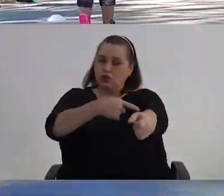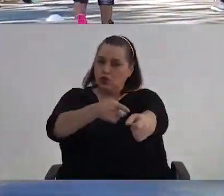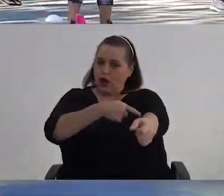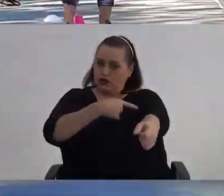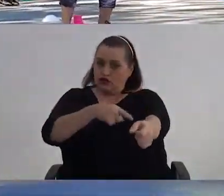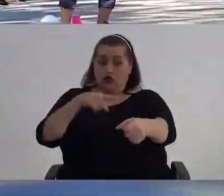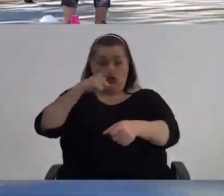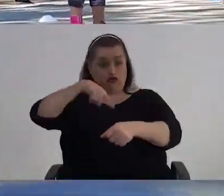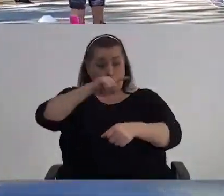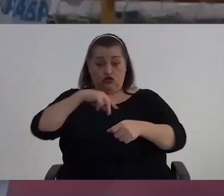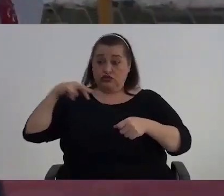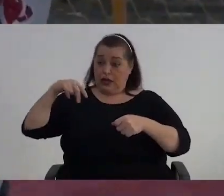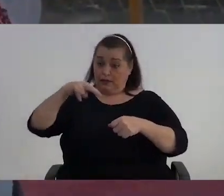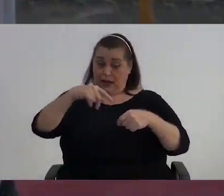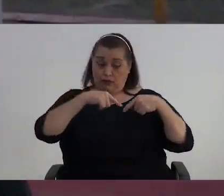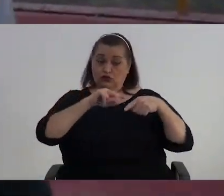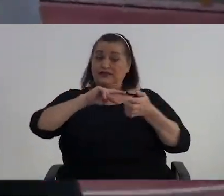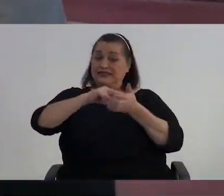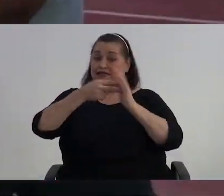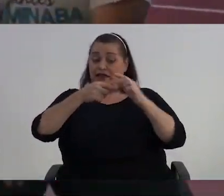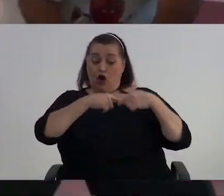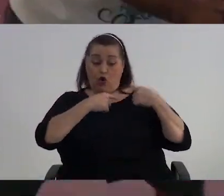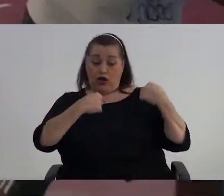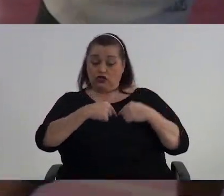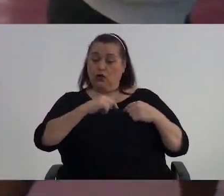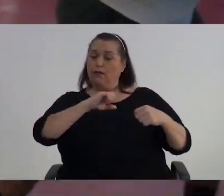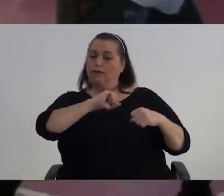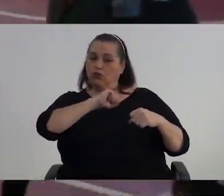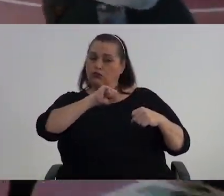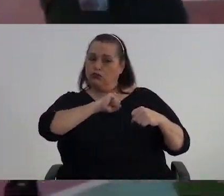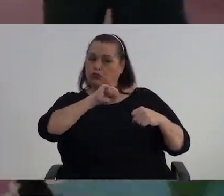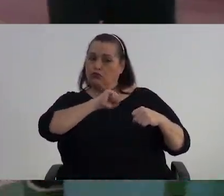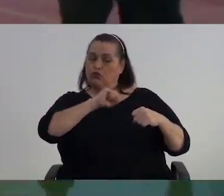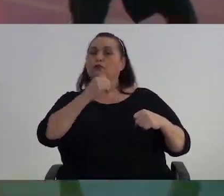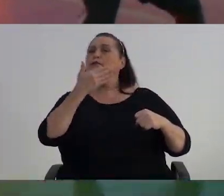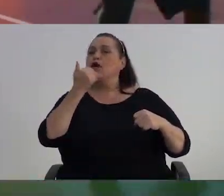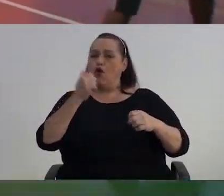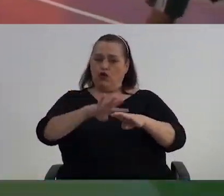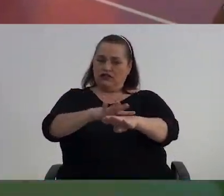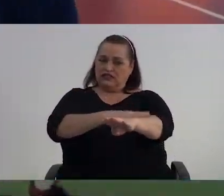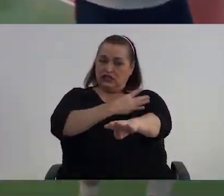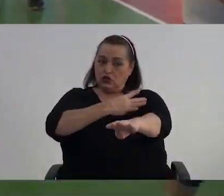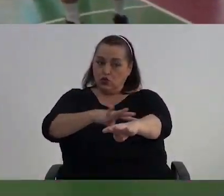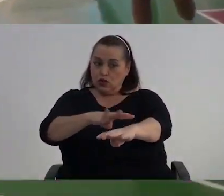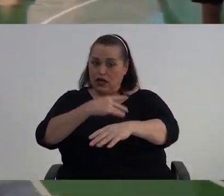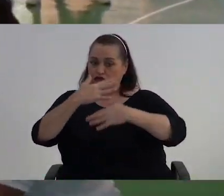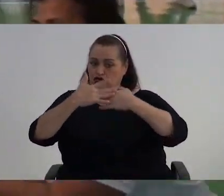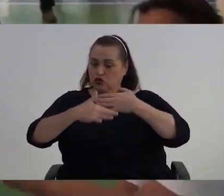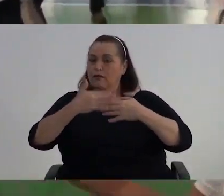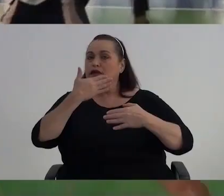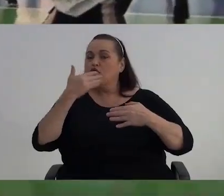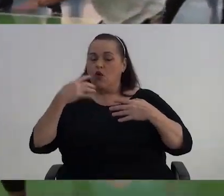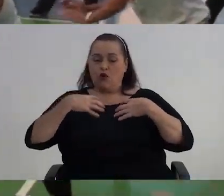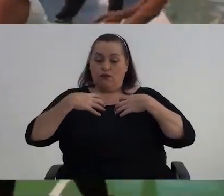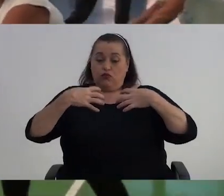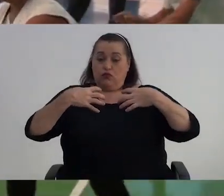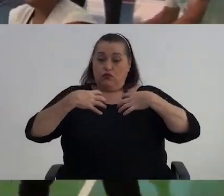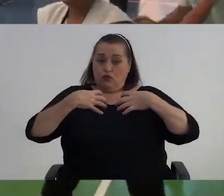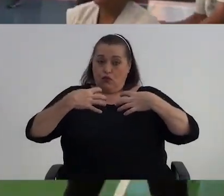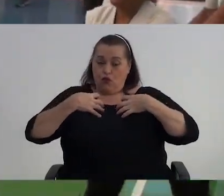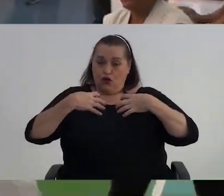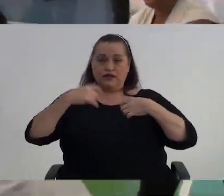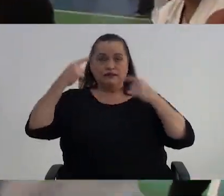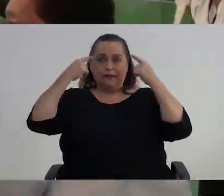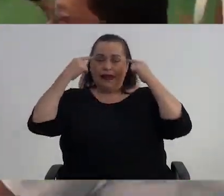Si nosotros caminamos El corazón Palpita mejor La circulación mejora Los pulmones respiran Nuestra mente